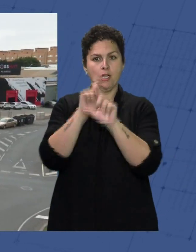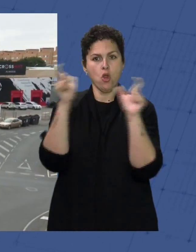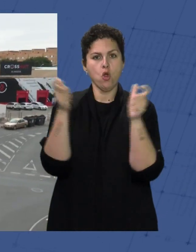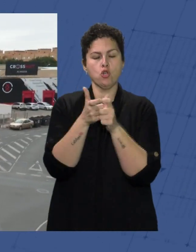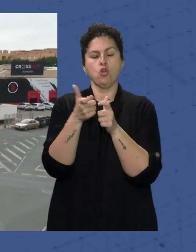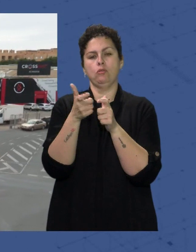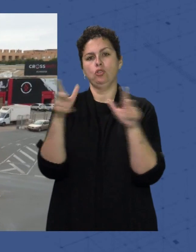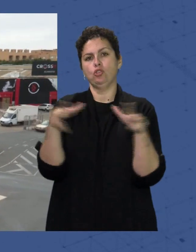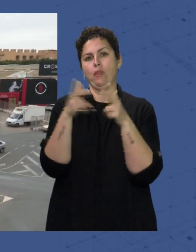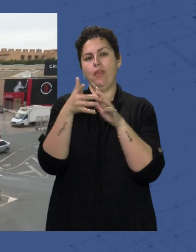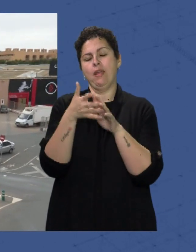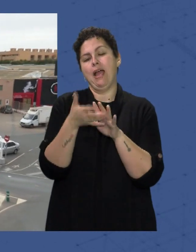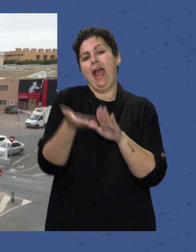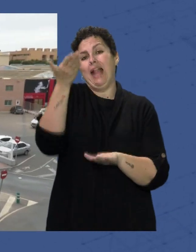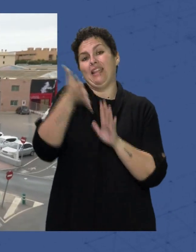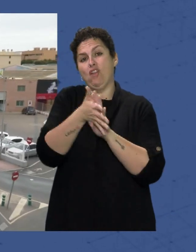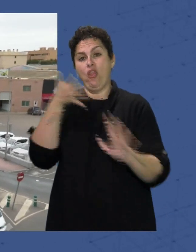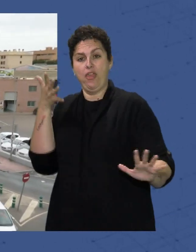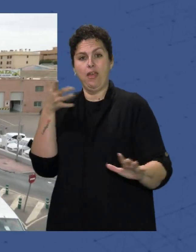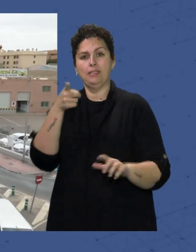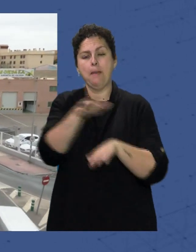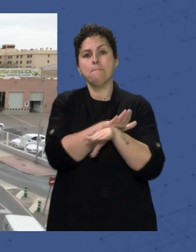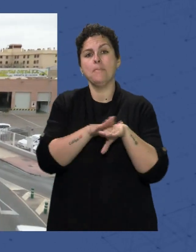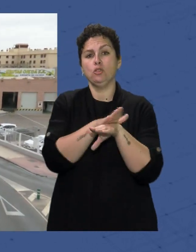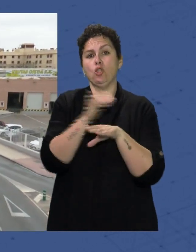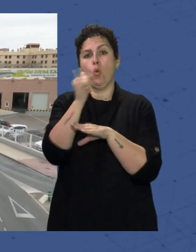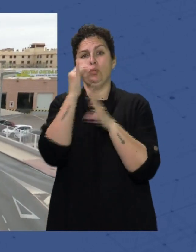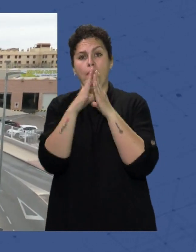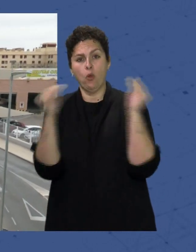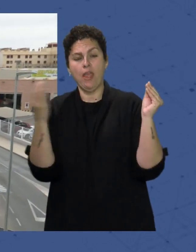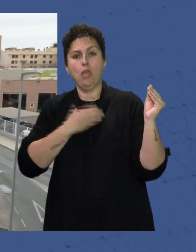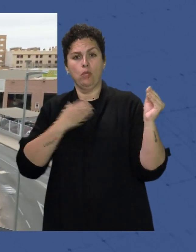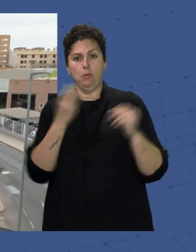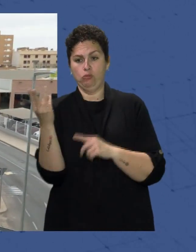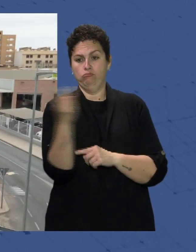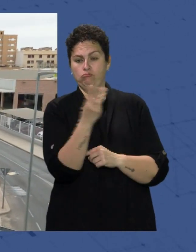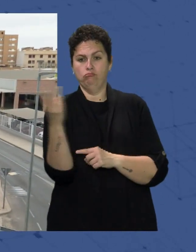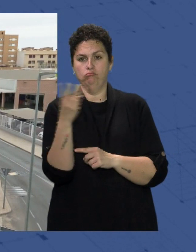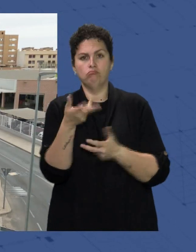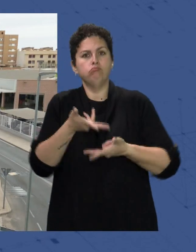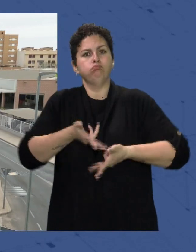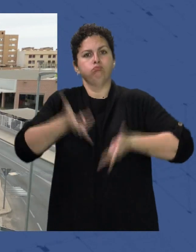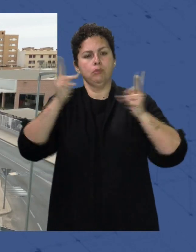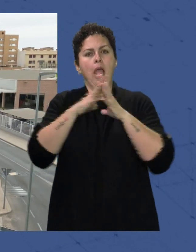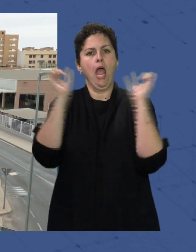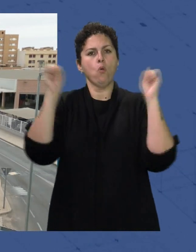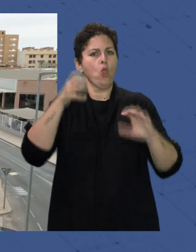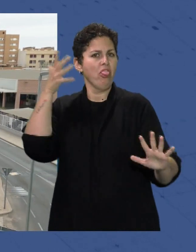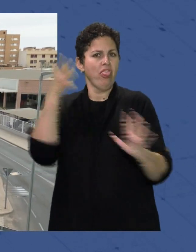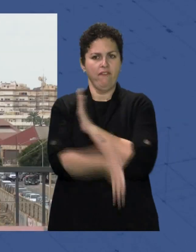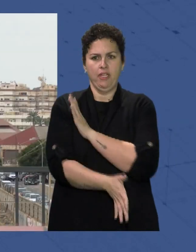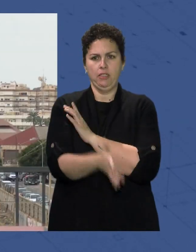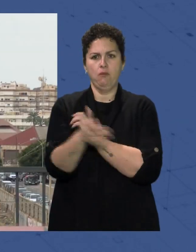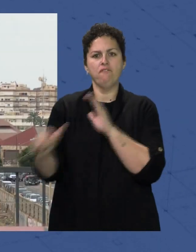sociedad Alta velocidad En la que Ministerio Junta de Andalucía Y Ayuntamiento Dan luz verde A un acuerdo Definitivo De